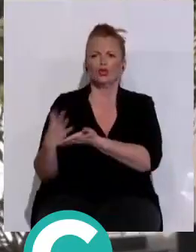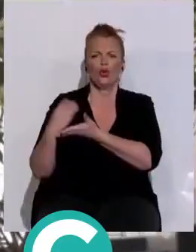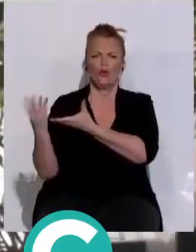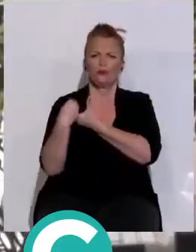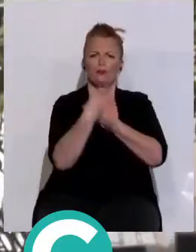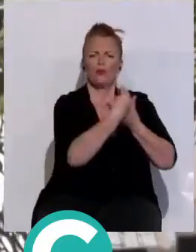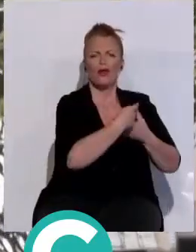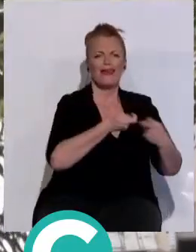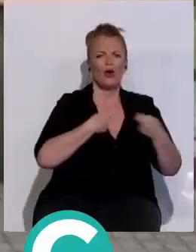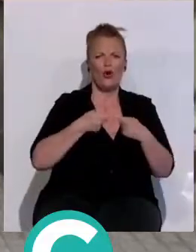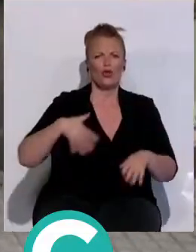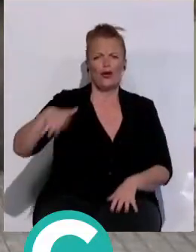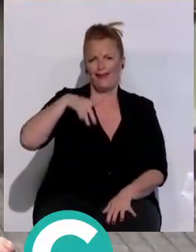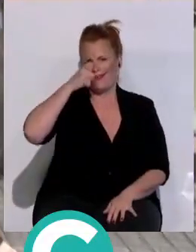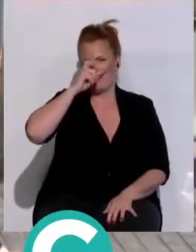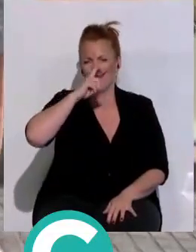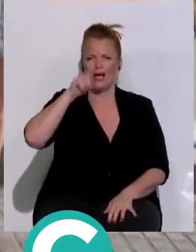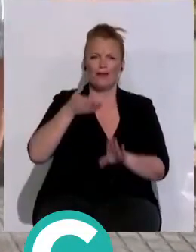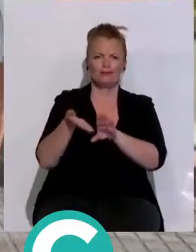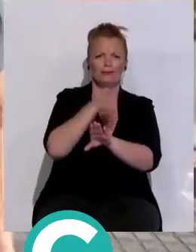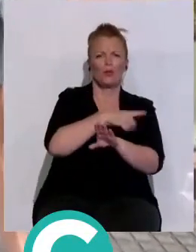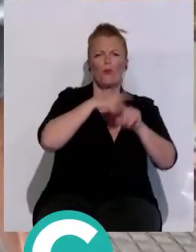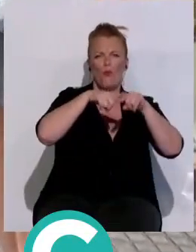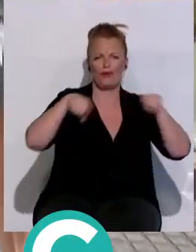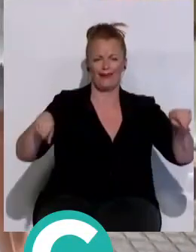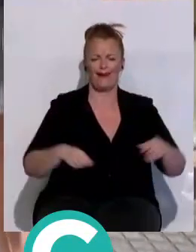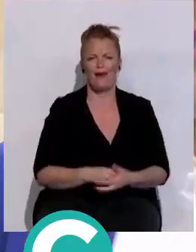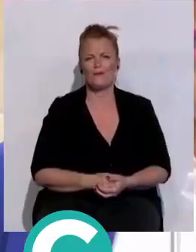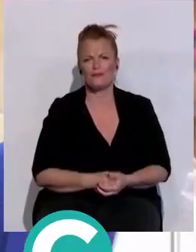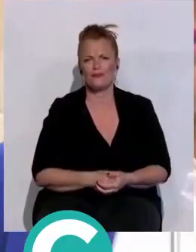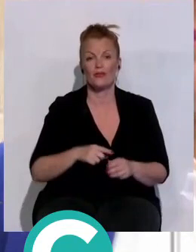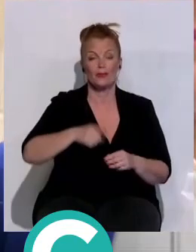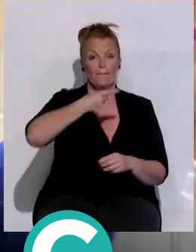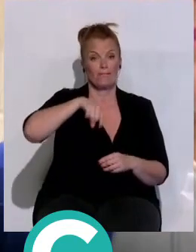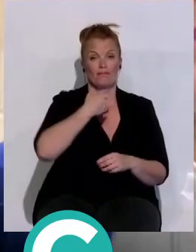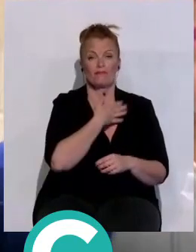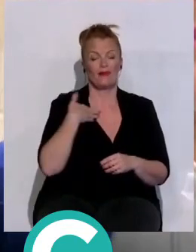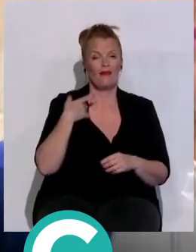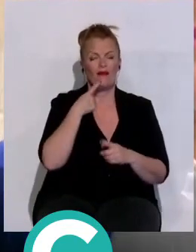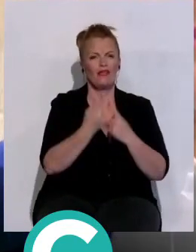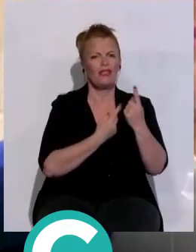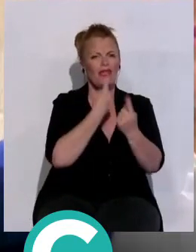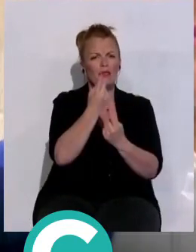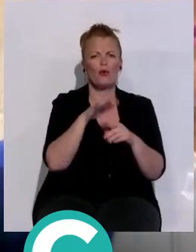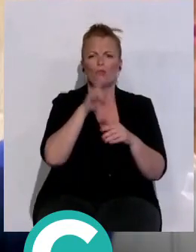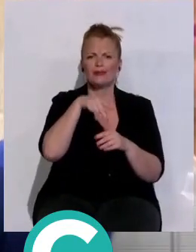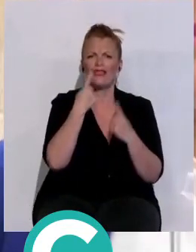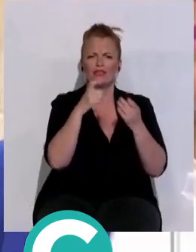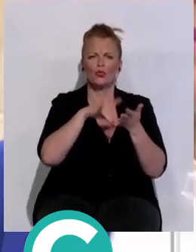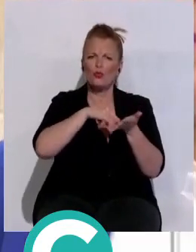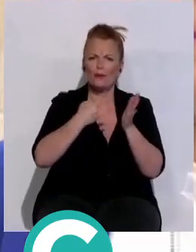del casco histórico como a los de extramuros. Nosotros podemos sumar y por eso nosotros decimos que hace falta un plan